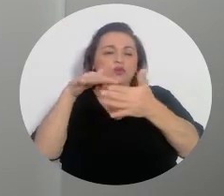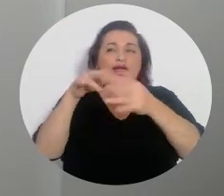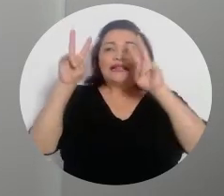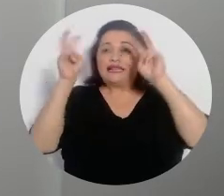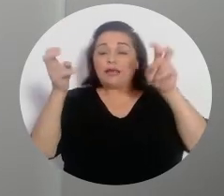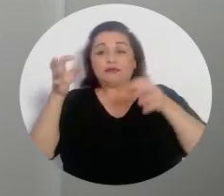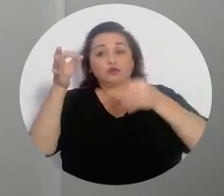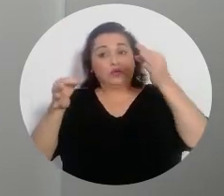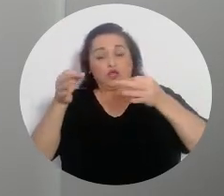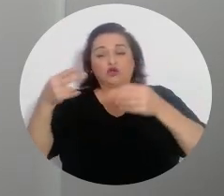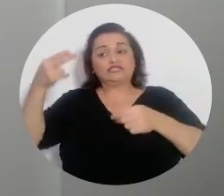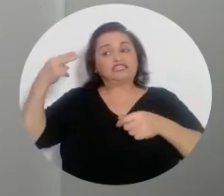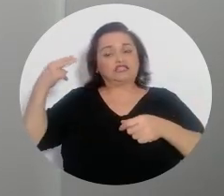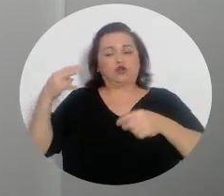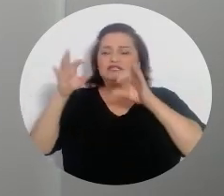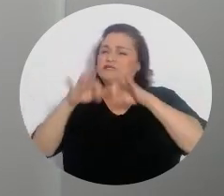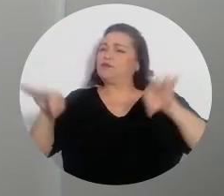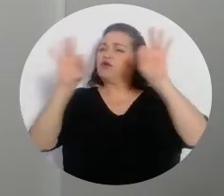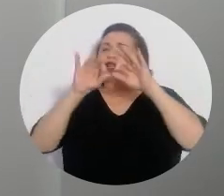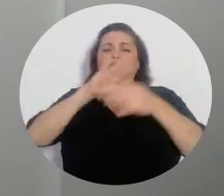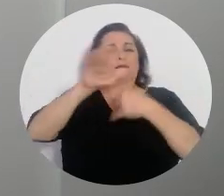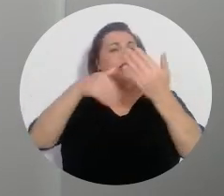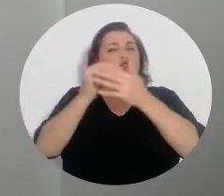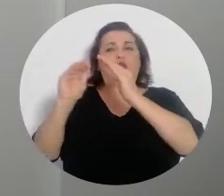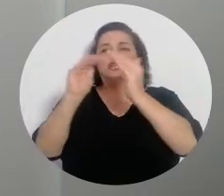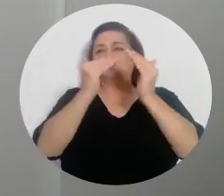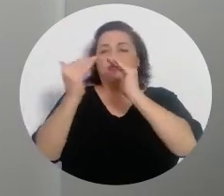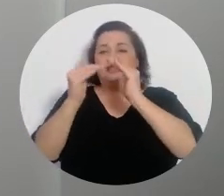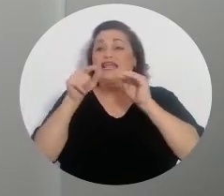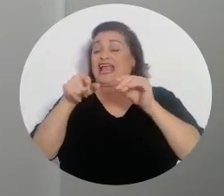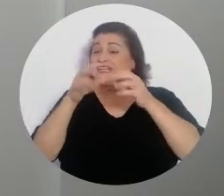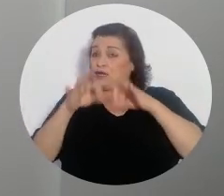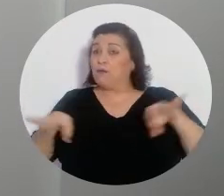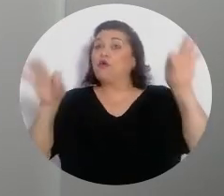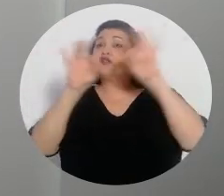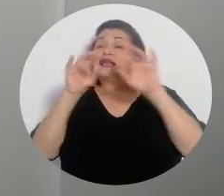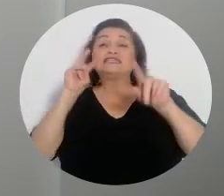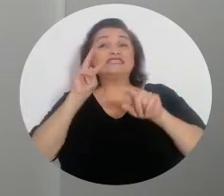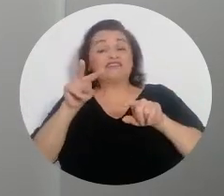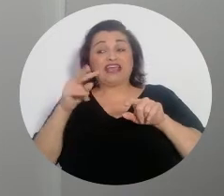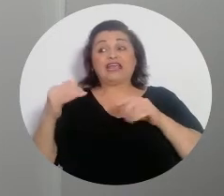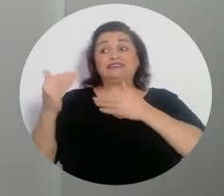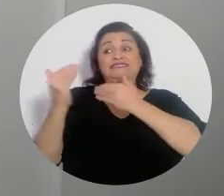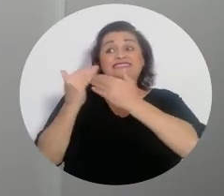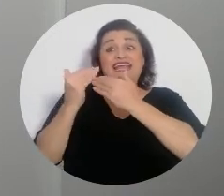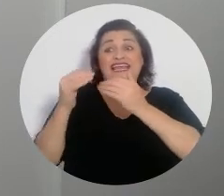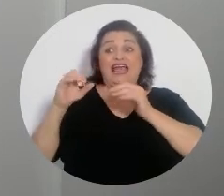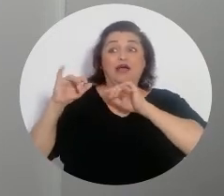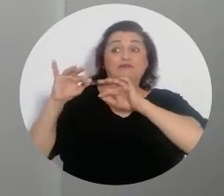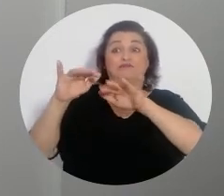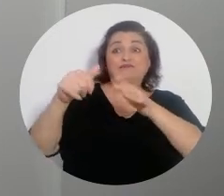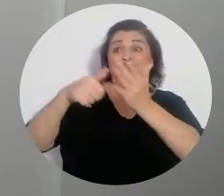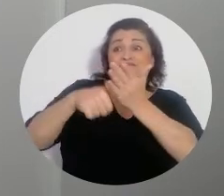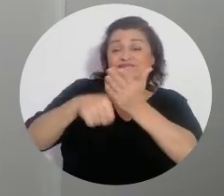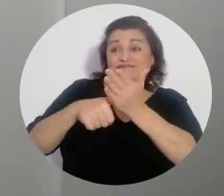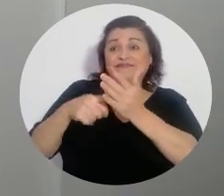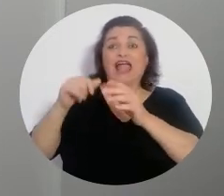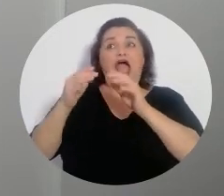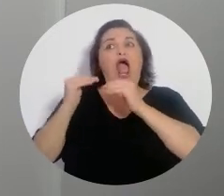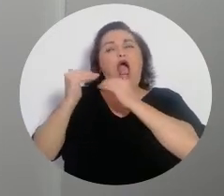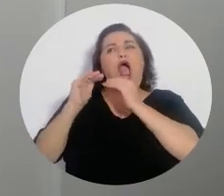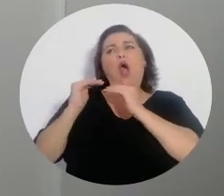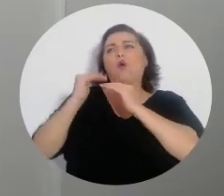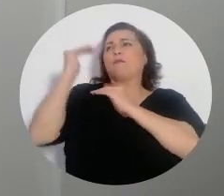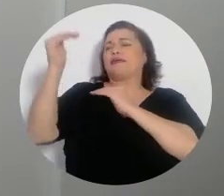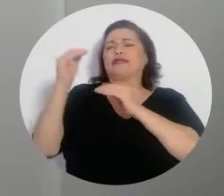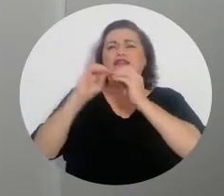jurídicos o históricos. Es de relevancia para toda la ciudadanía. Y esa relevancia se ve cuando, al acercarnos a un evento comicial, aumenta el